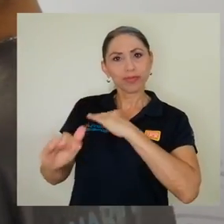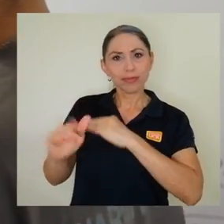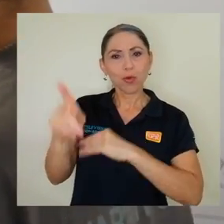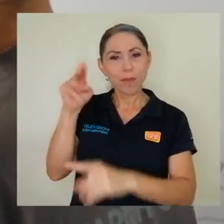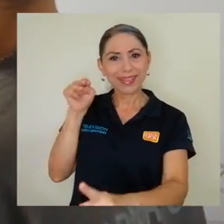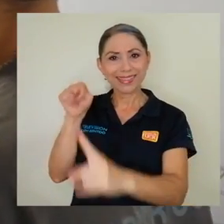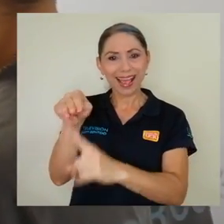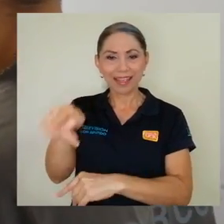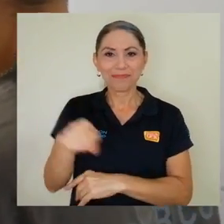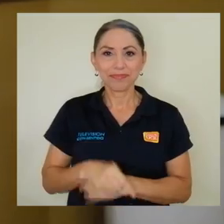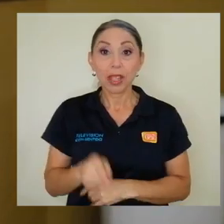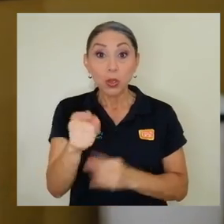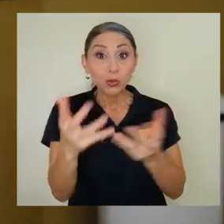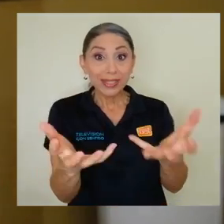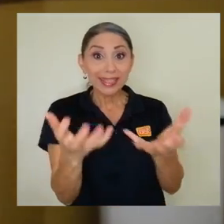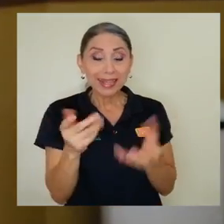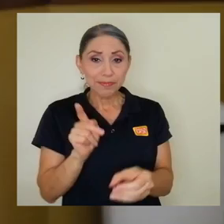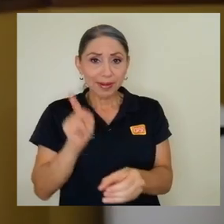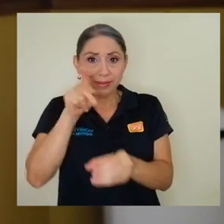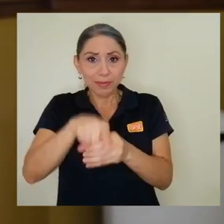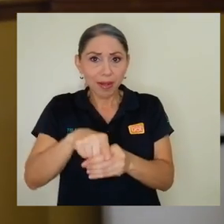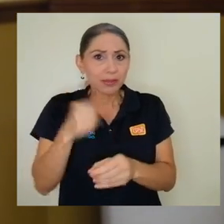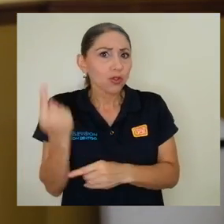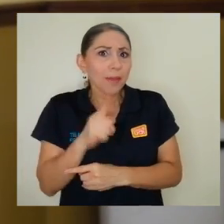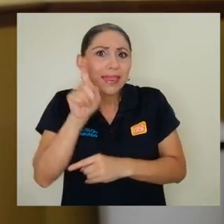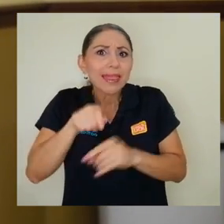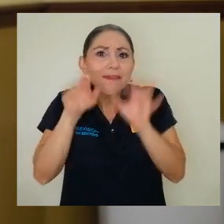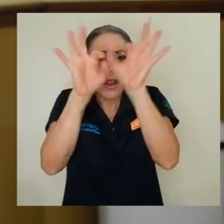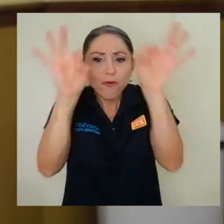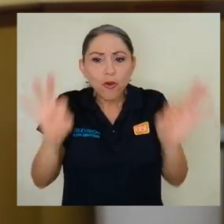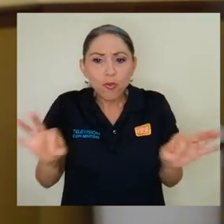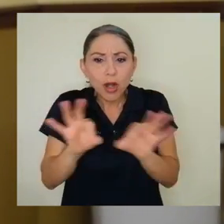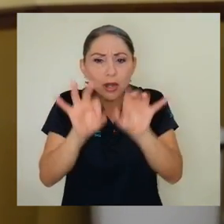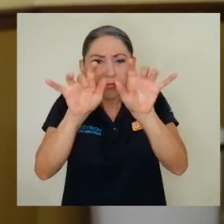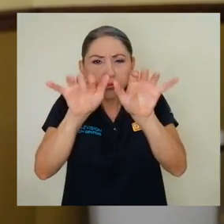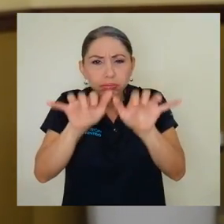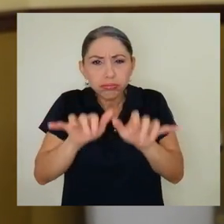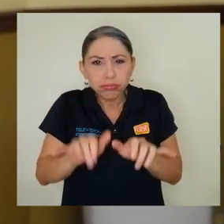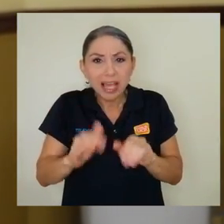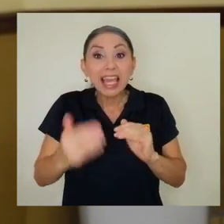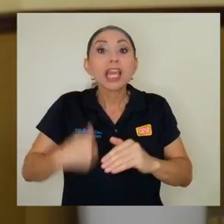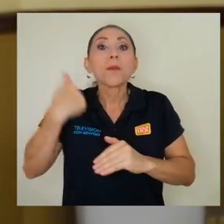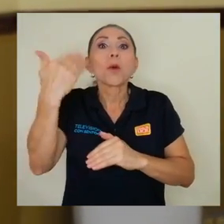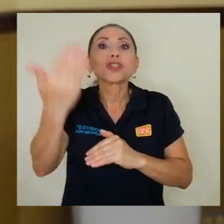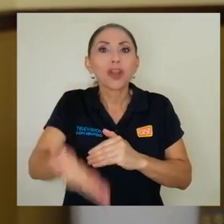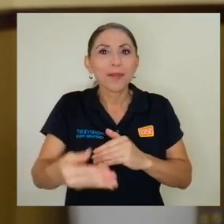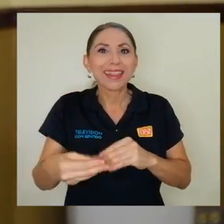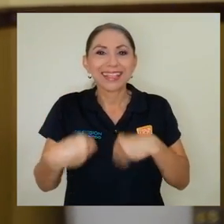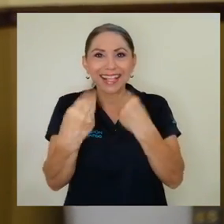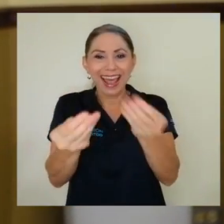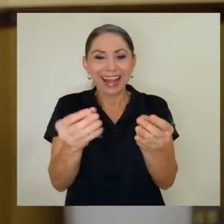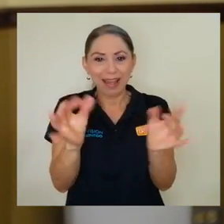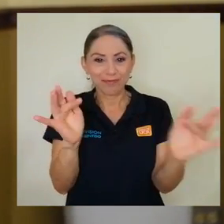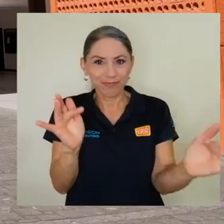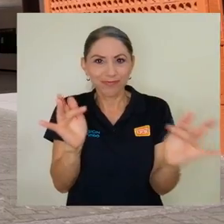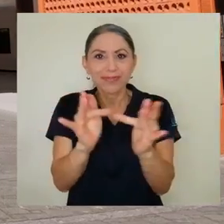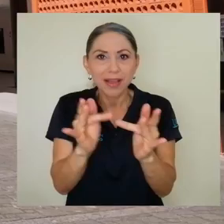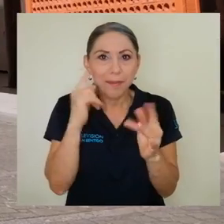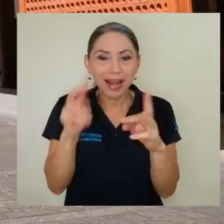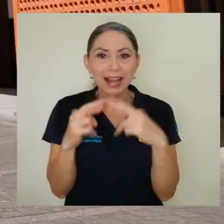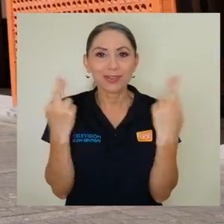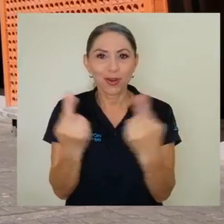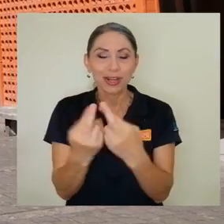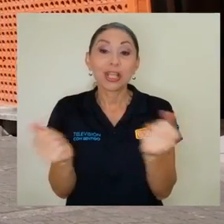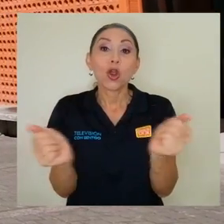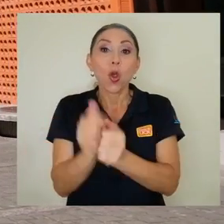correo institucional. Si desea participar, solo debe completar un formulario y posteriormente recibirá el enlace a las reuniones junto